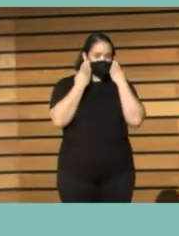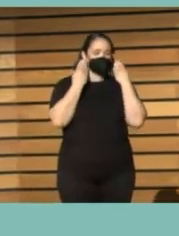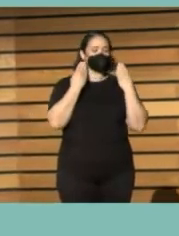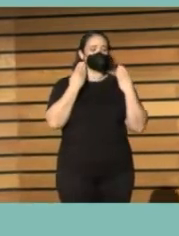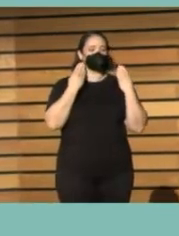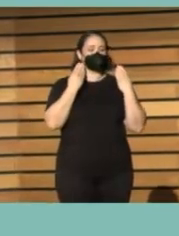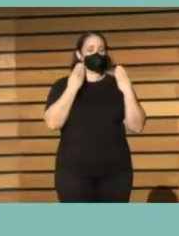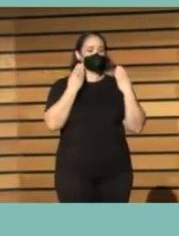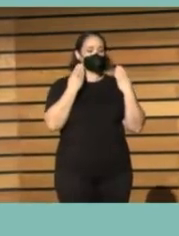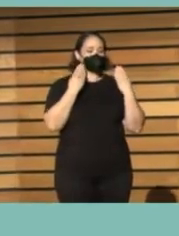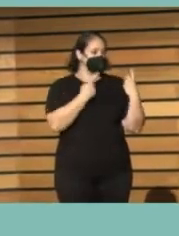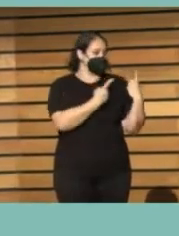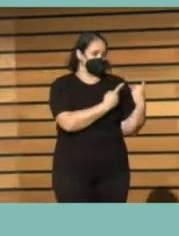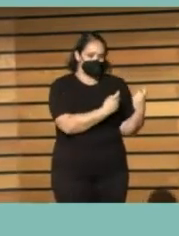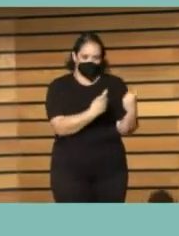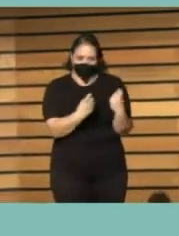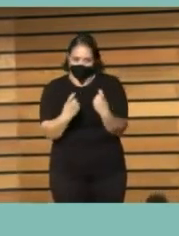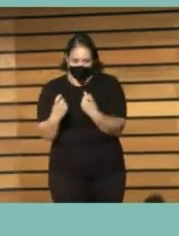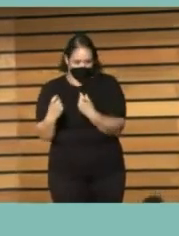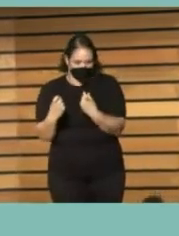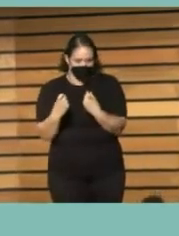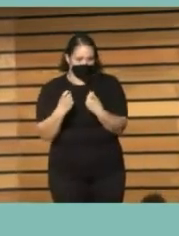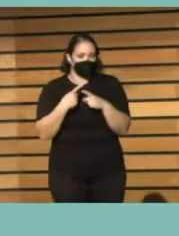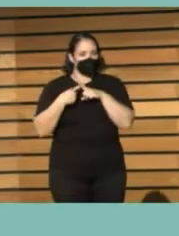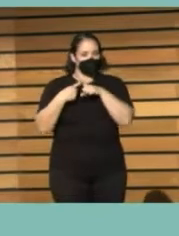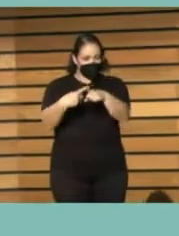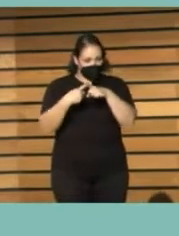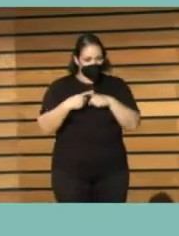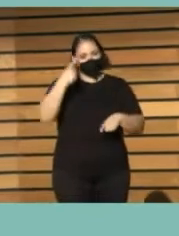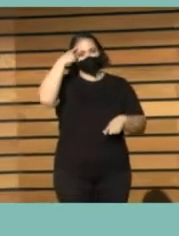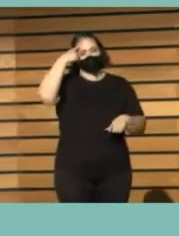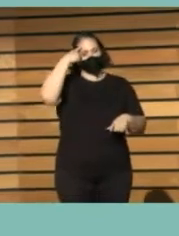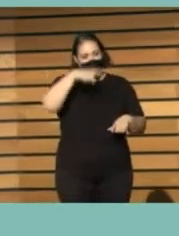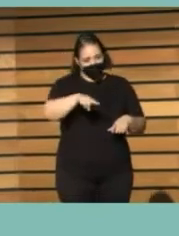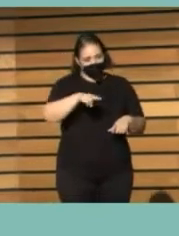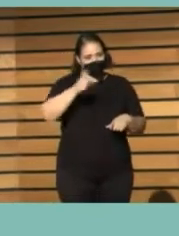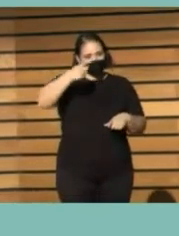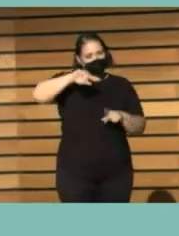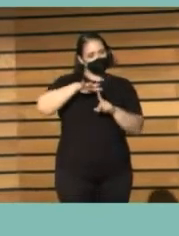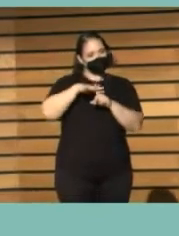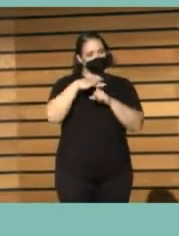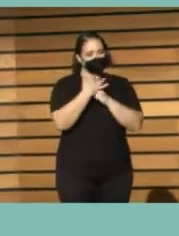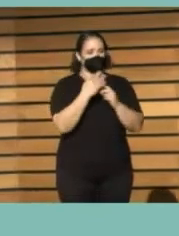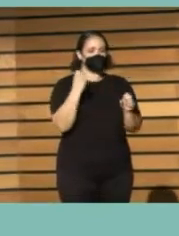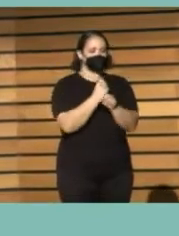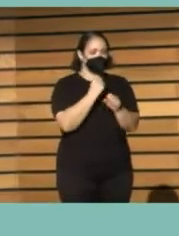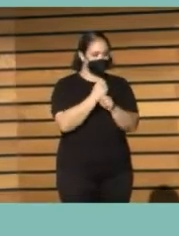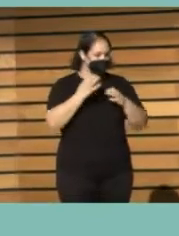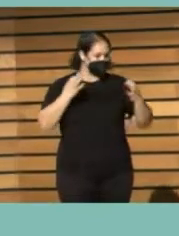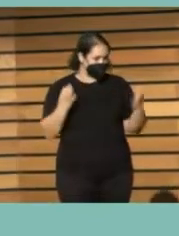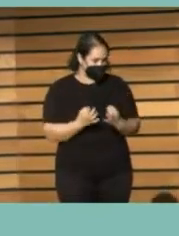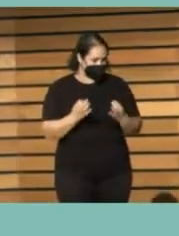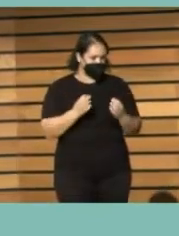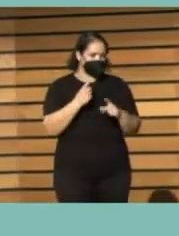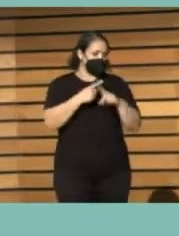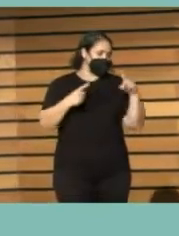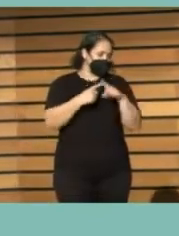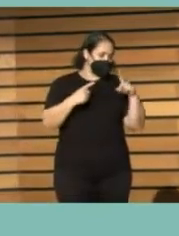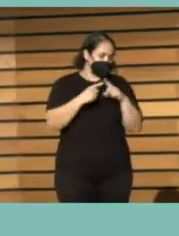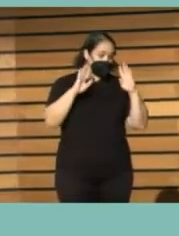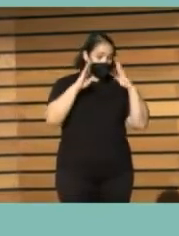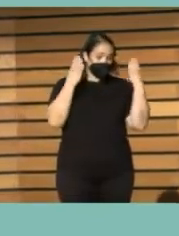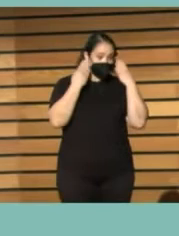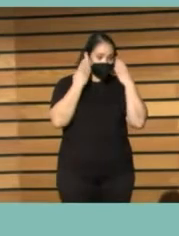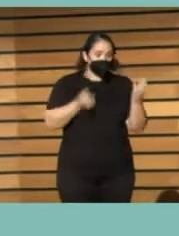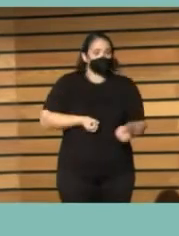es absolutamente necesario compartir y saber en qué estamos trabajando y que, aunque sea media hora en un congreso,